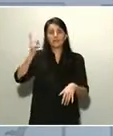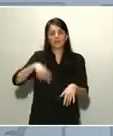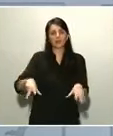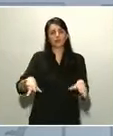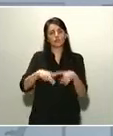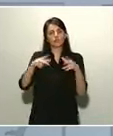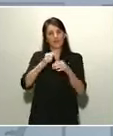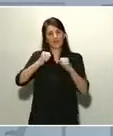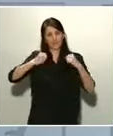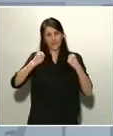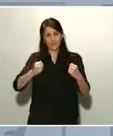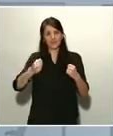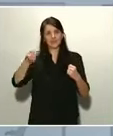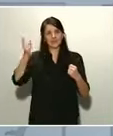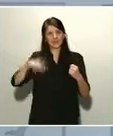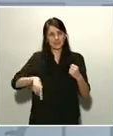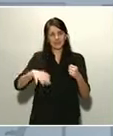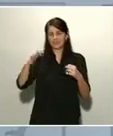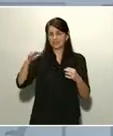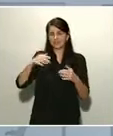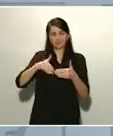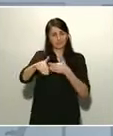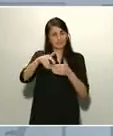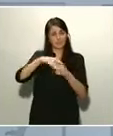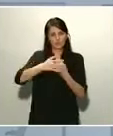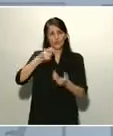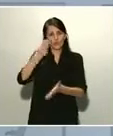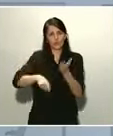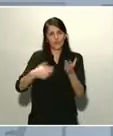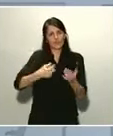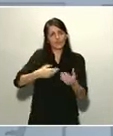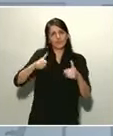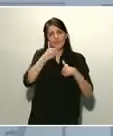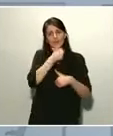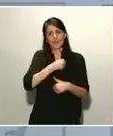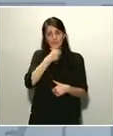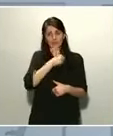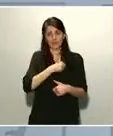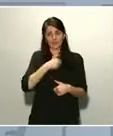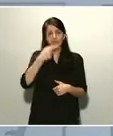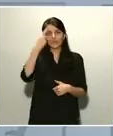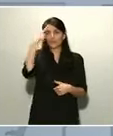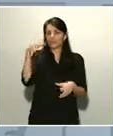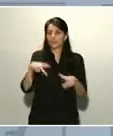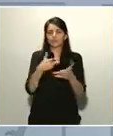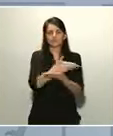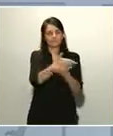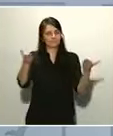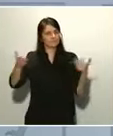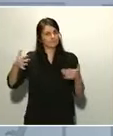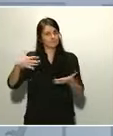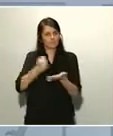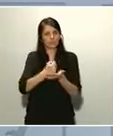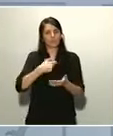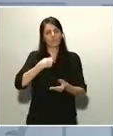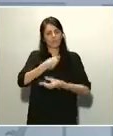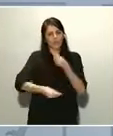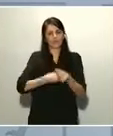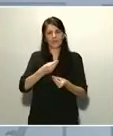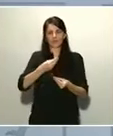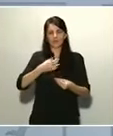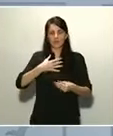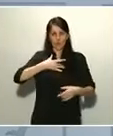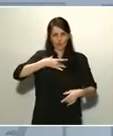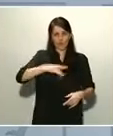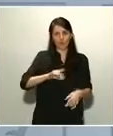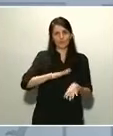Tengo la seguridad de que cada uno de nosotros y nosotras vamos a hacer todo lo que sepamos y podamos para salvar todas las vidas posibles